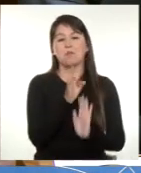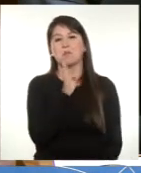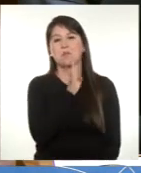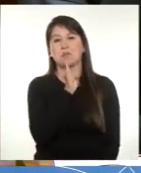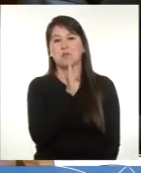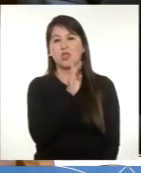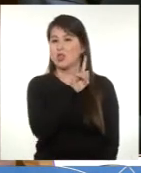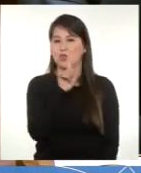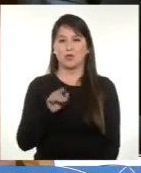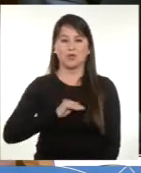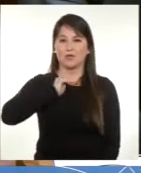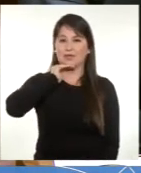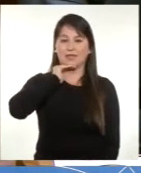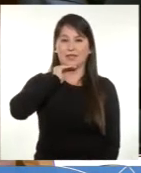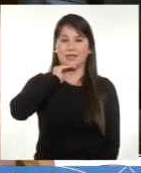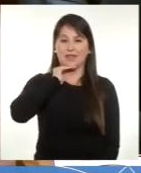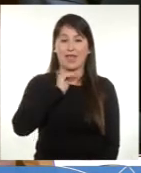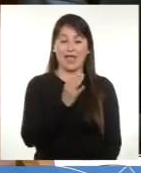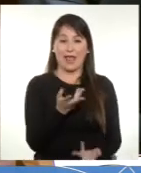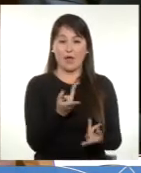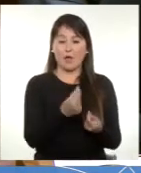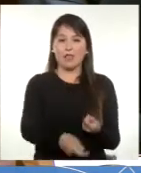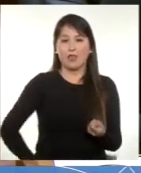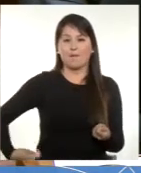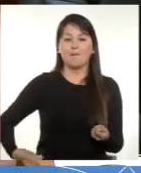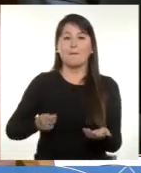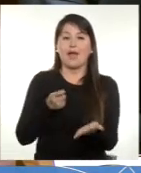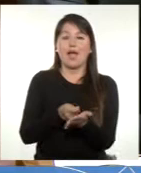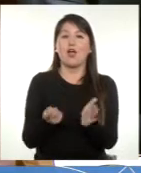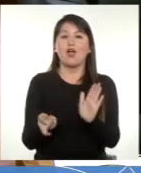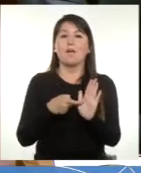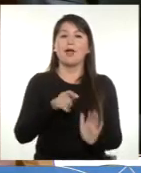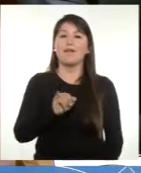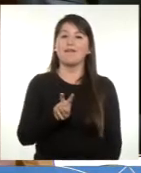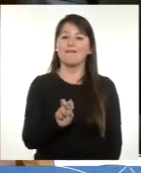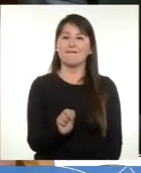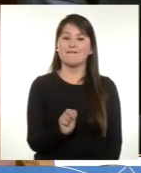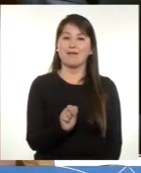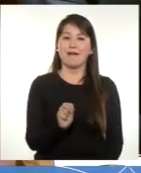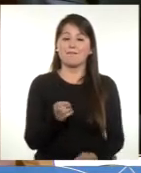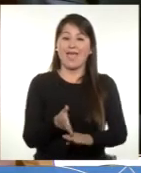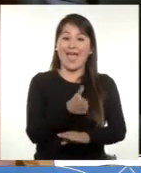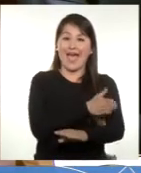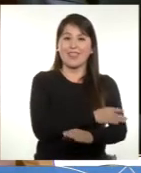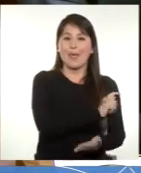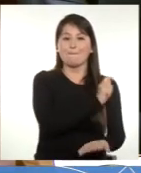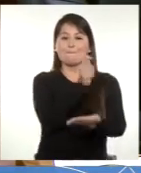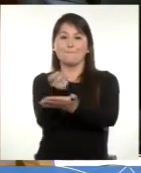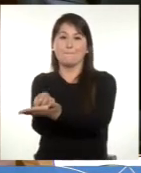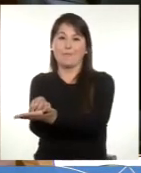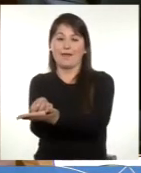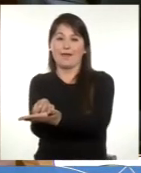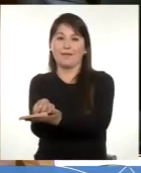insuficientes. La liquidez planteada vía postergación del pago del IVA, adelanto de la devolución de impuestos a la renta,